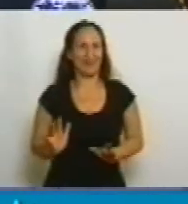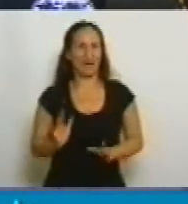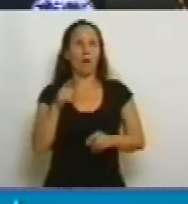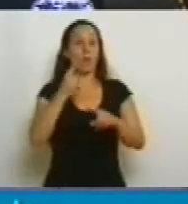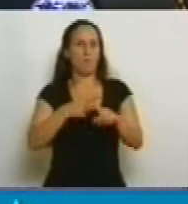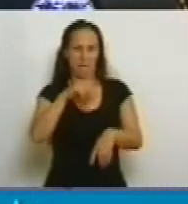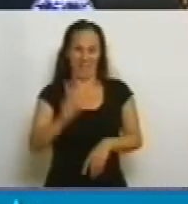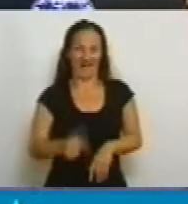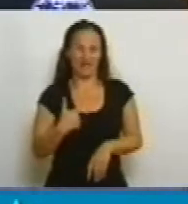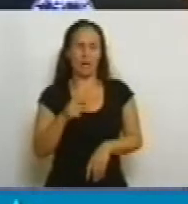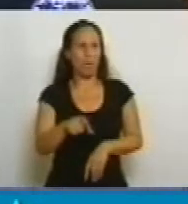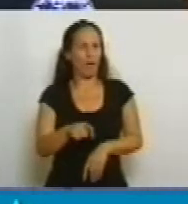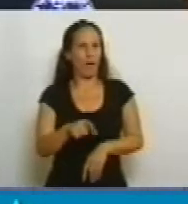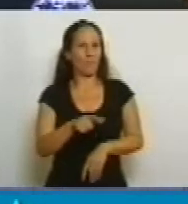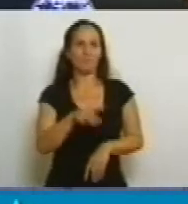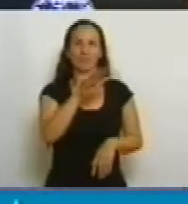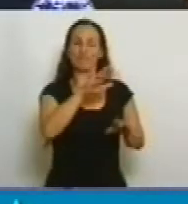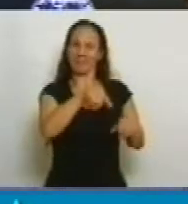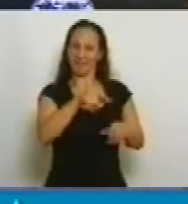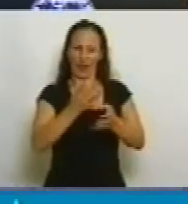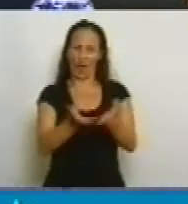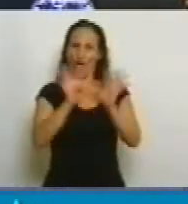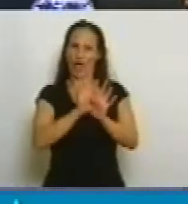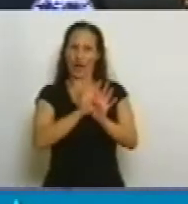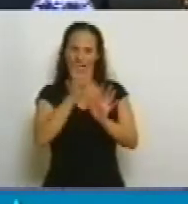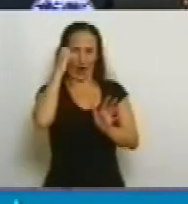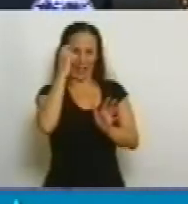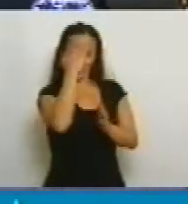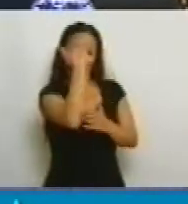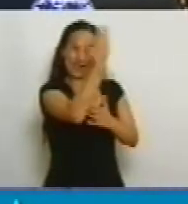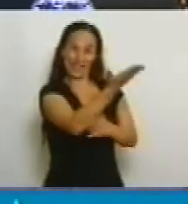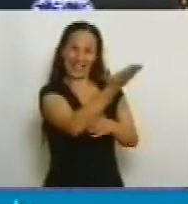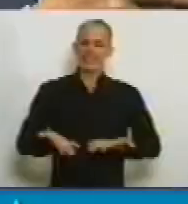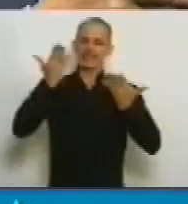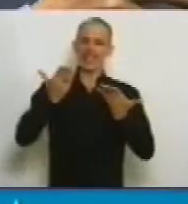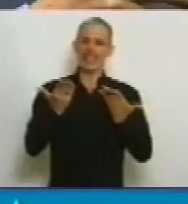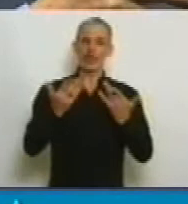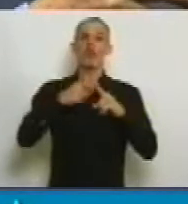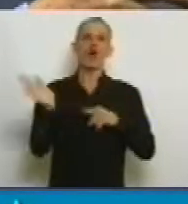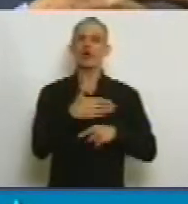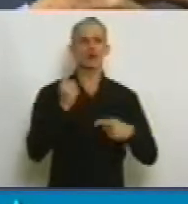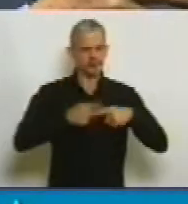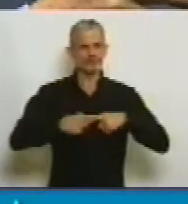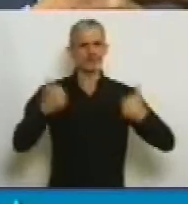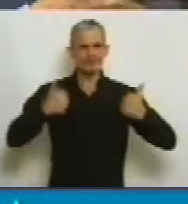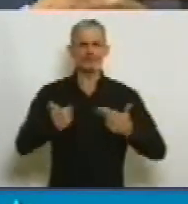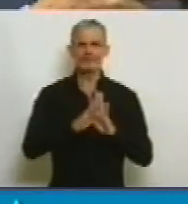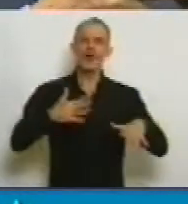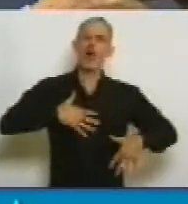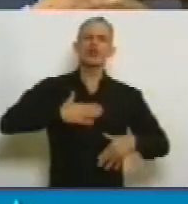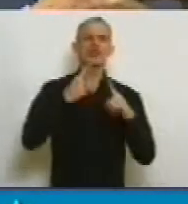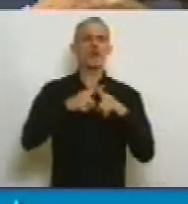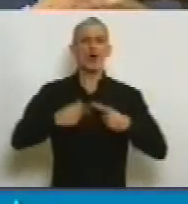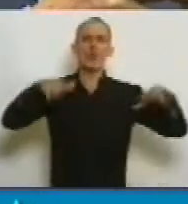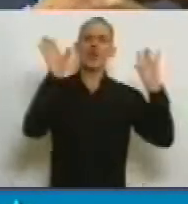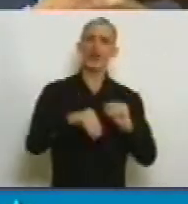tan emblemático como es justo enfrente del Congreso que es de todos los argentinos de los 40 millones. Celebramos la unanimidad del apoyo